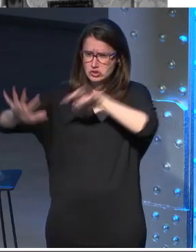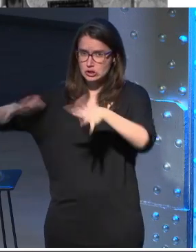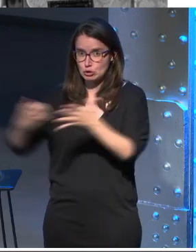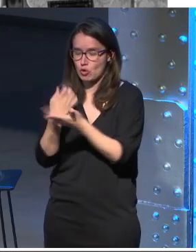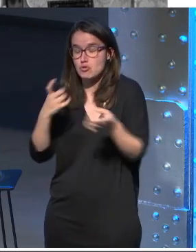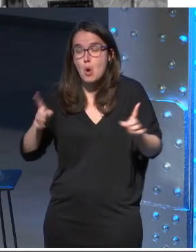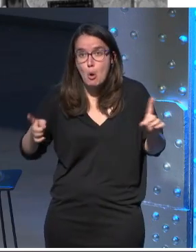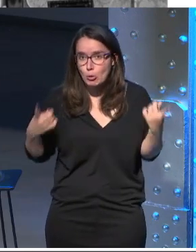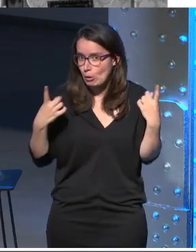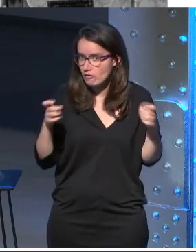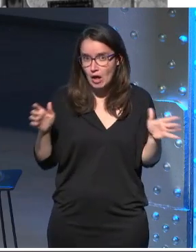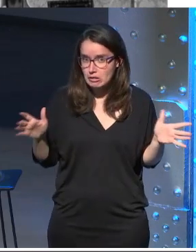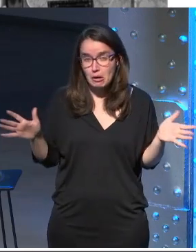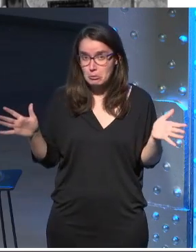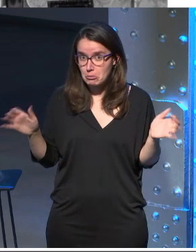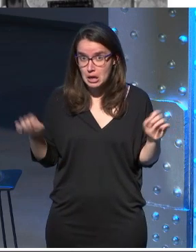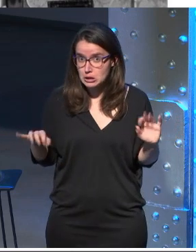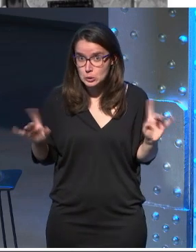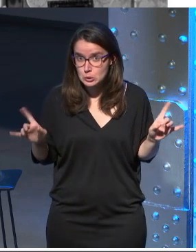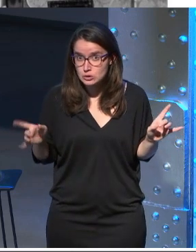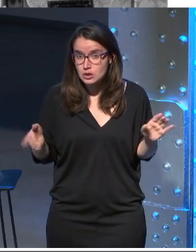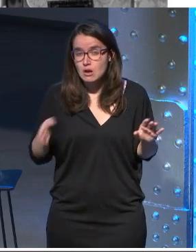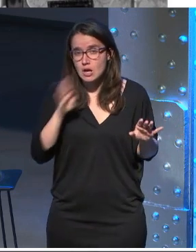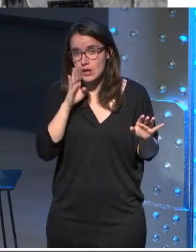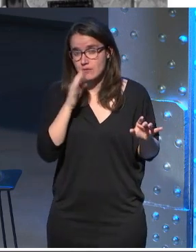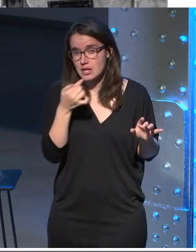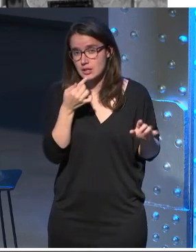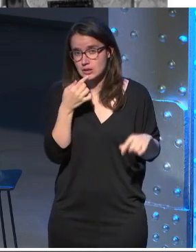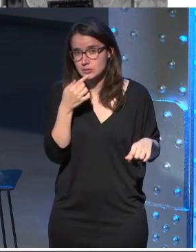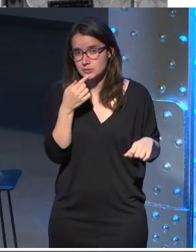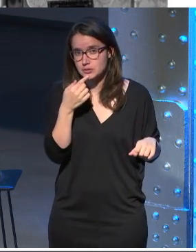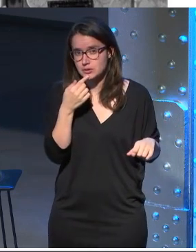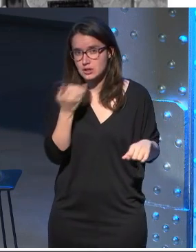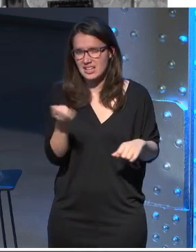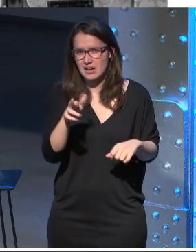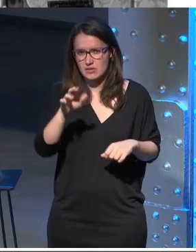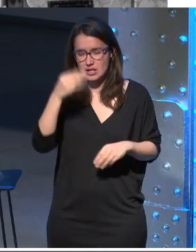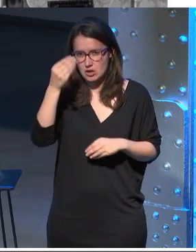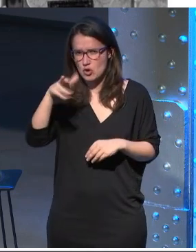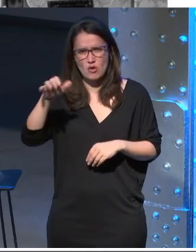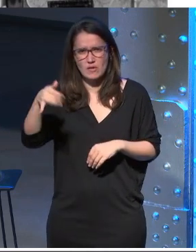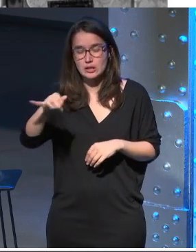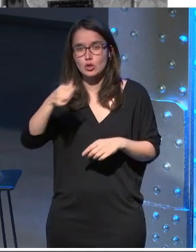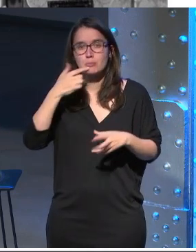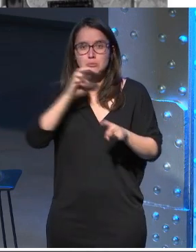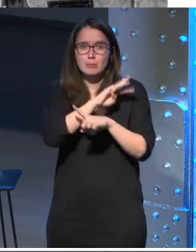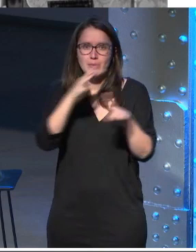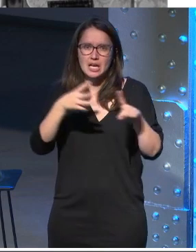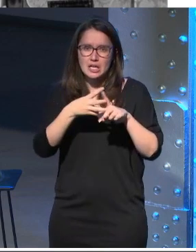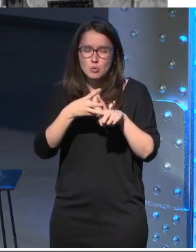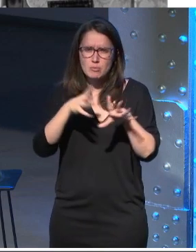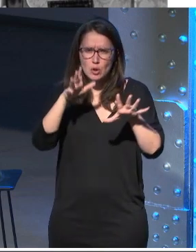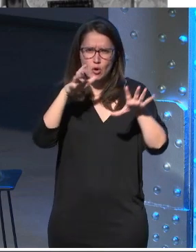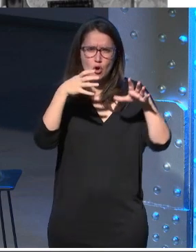no no ¿vale? ya lo ha comentado antes ha sido Javier o Roberto no, esas webs ¿vale?